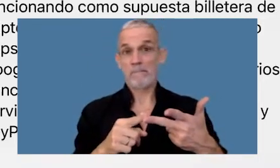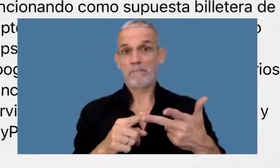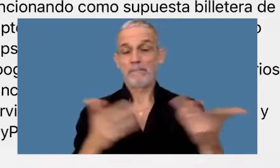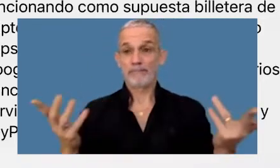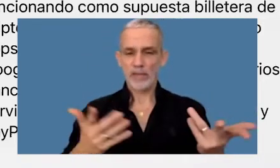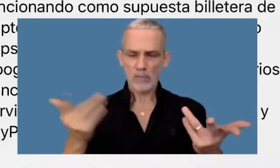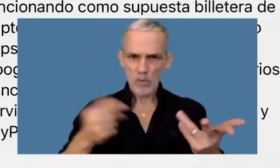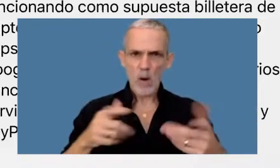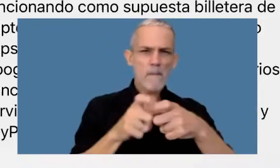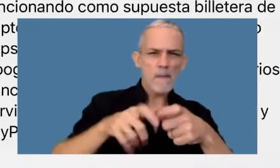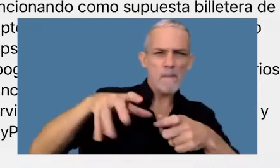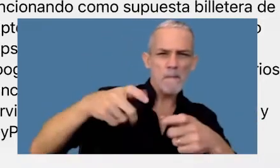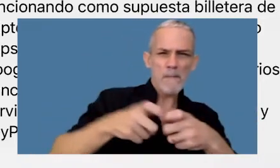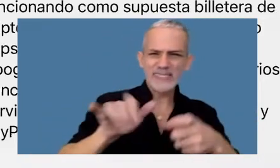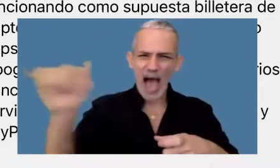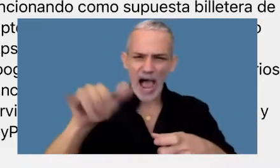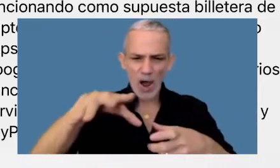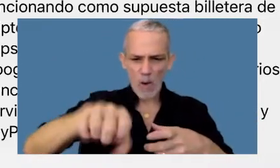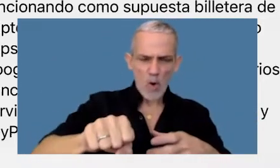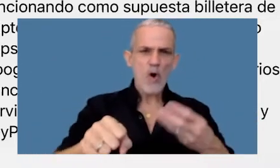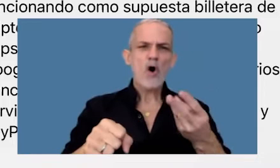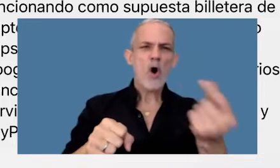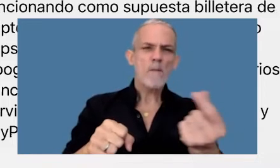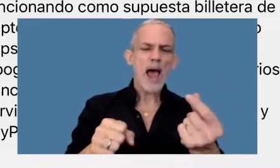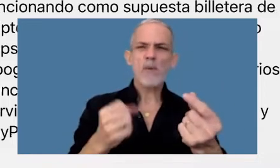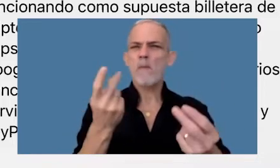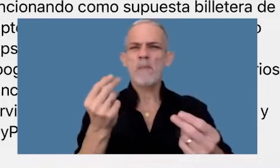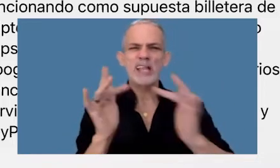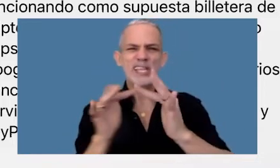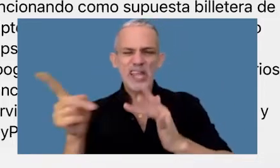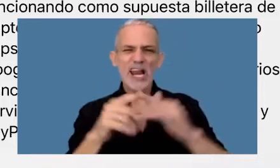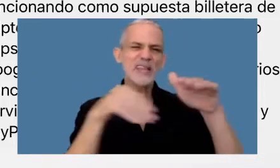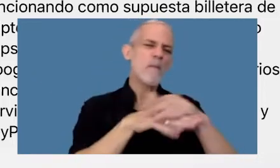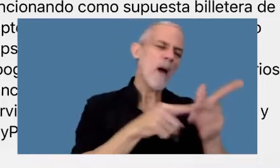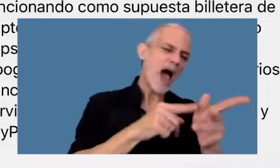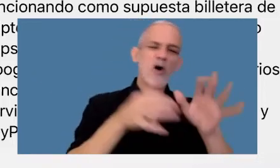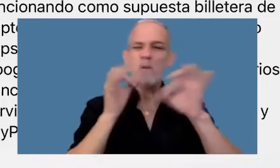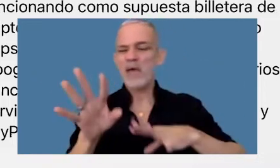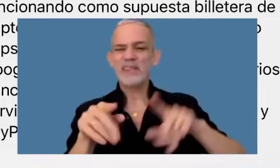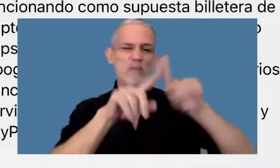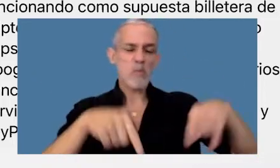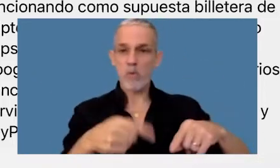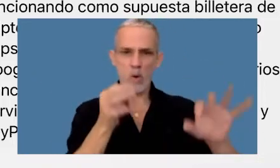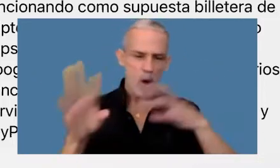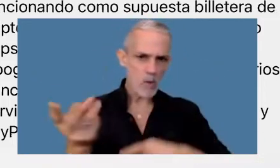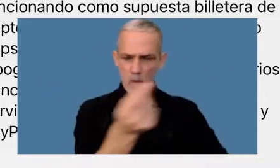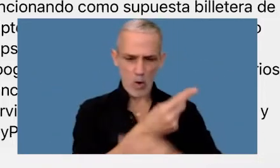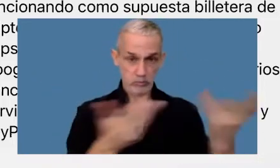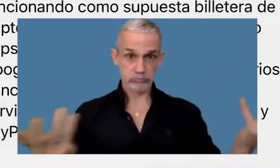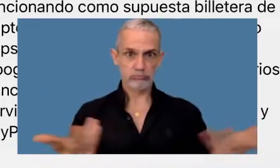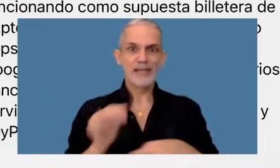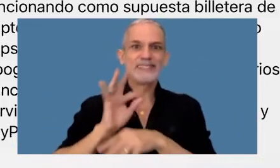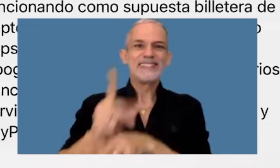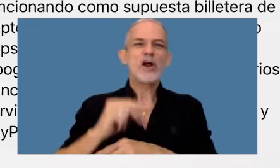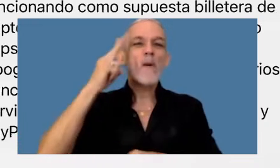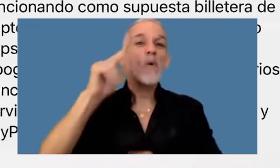reservamos pasajes compramos cripto entramos al banco vendemos títulos por eso se roban